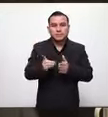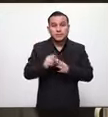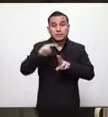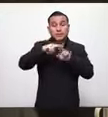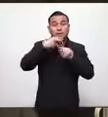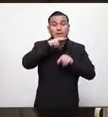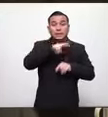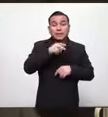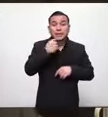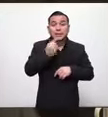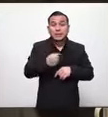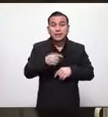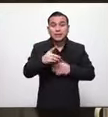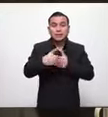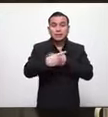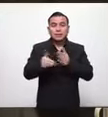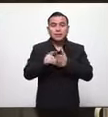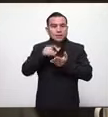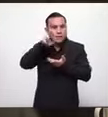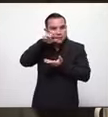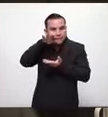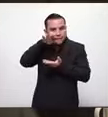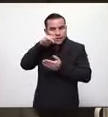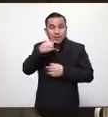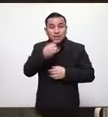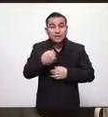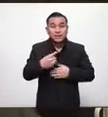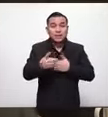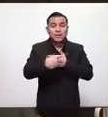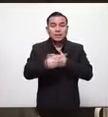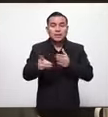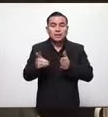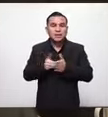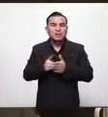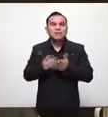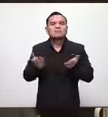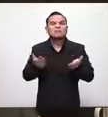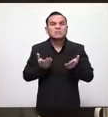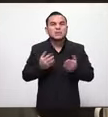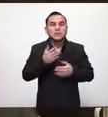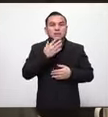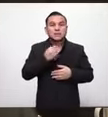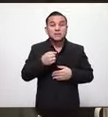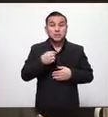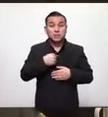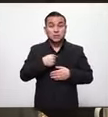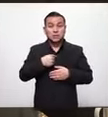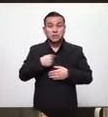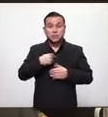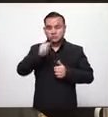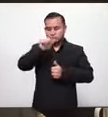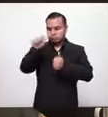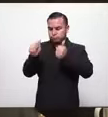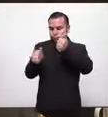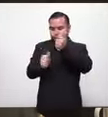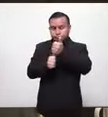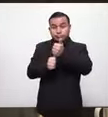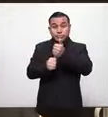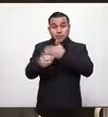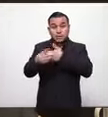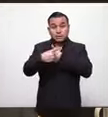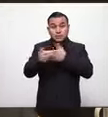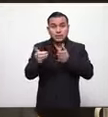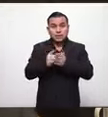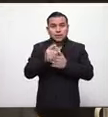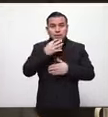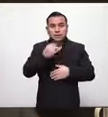aquí habló la diputada de la llanura yo soy una suplente pero